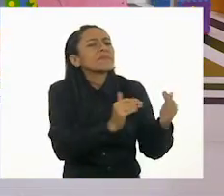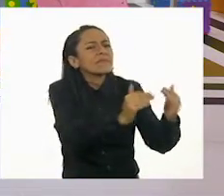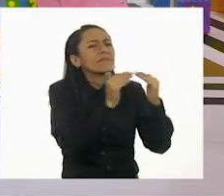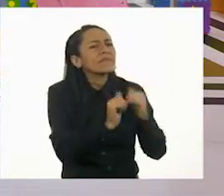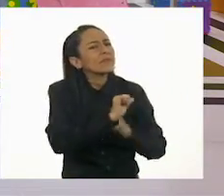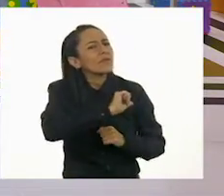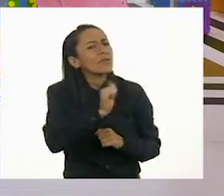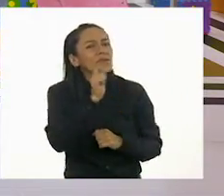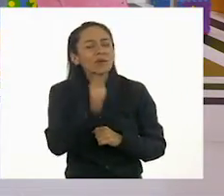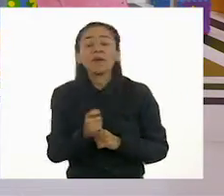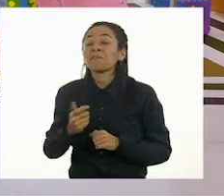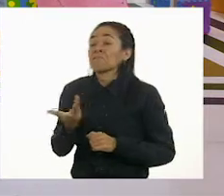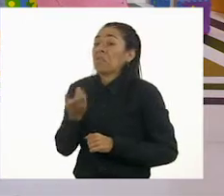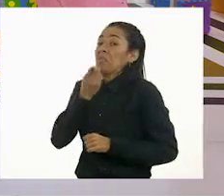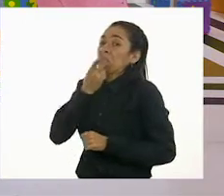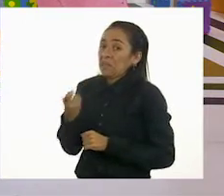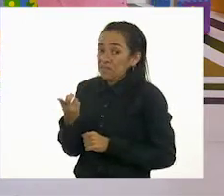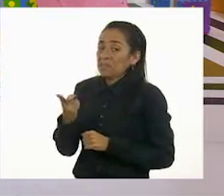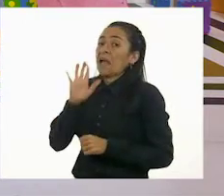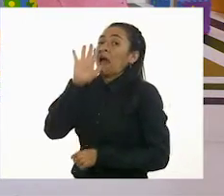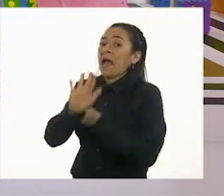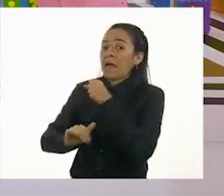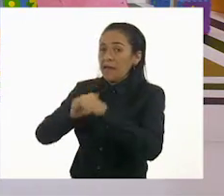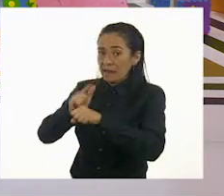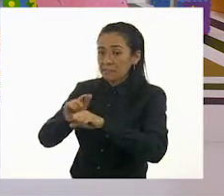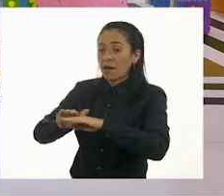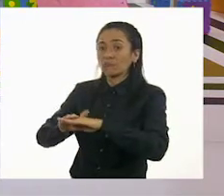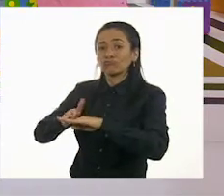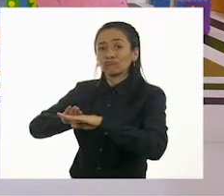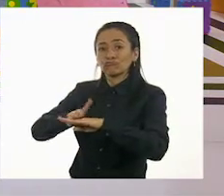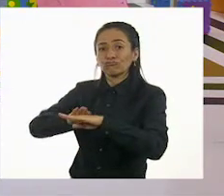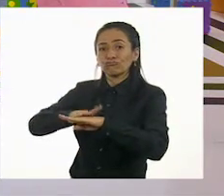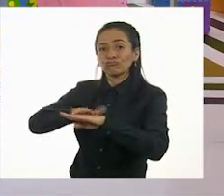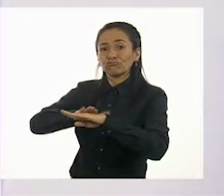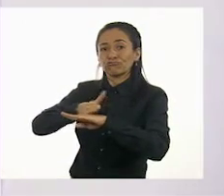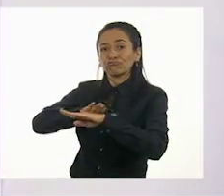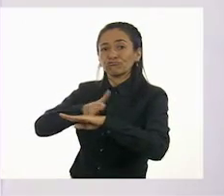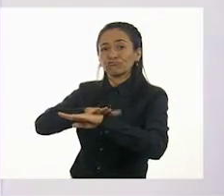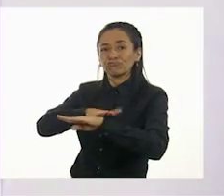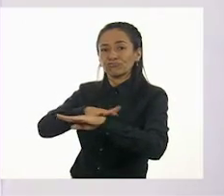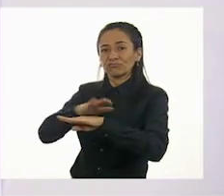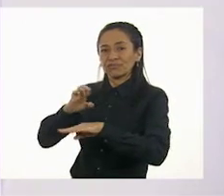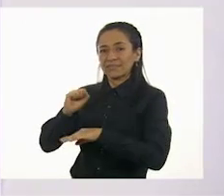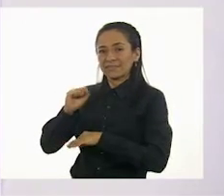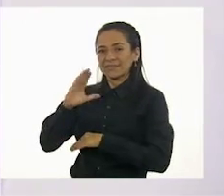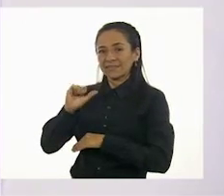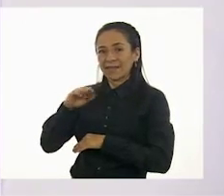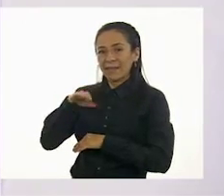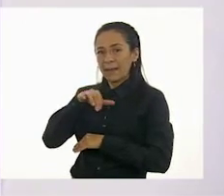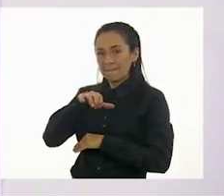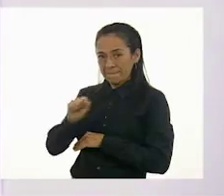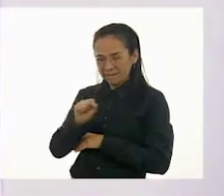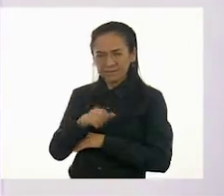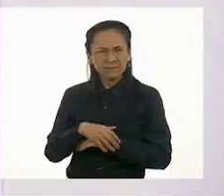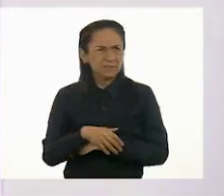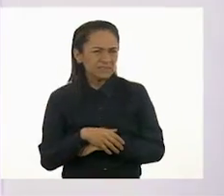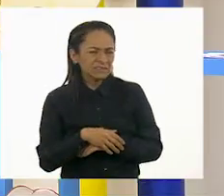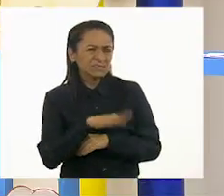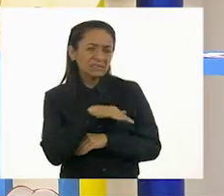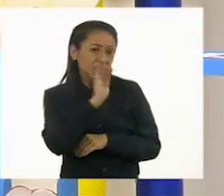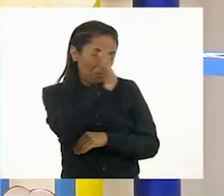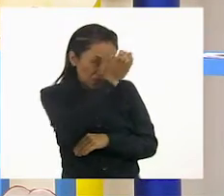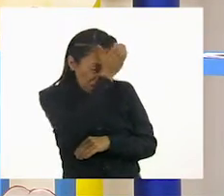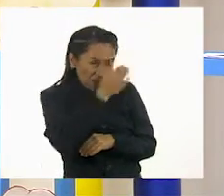con escamas. ¿Con escamas? Tengo un borrego. Un animal con escamas. Oye, ¿le puede ser un caballo?